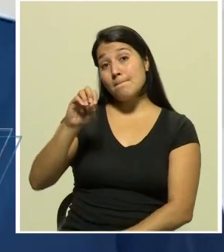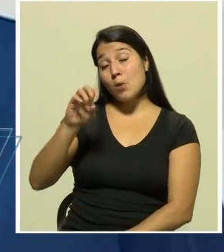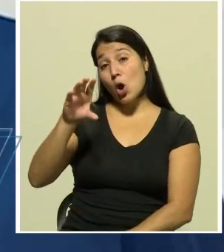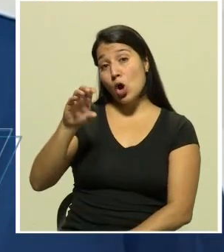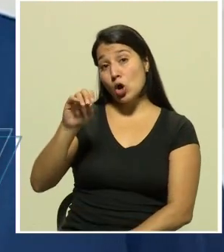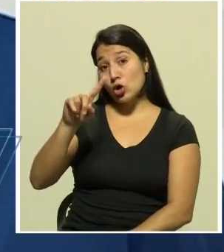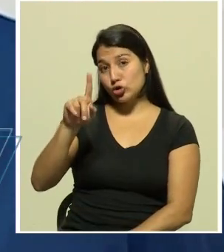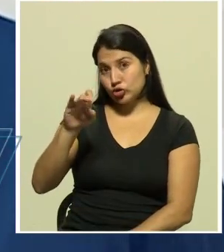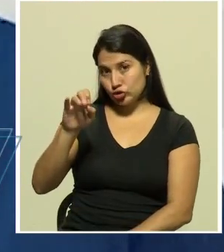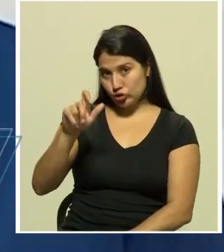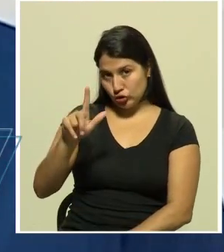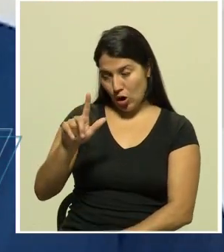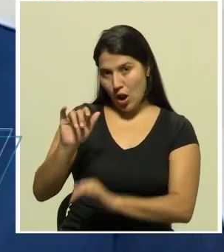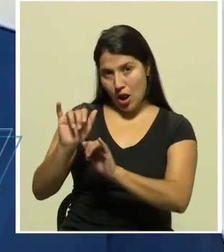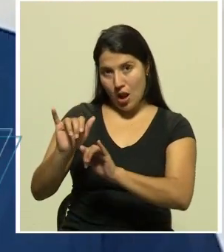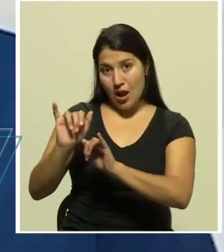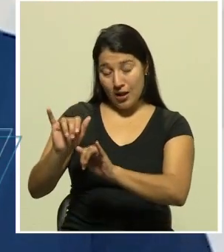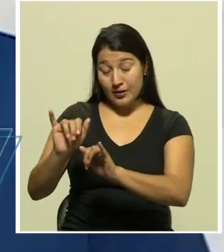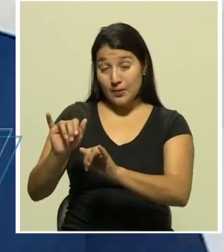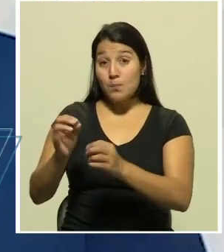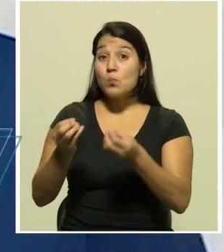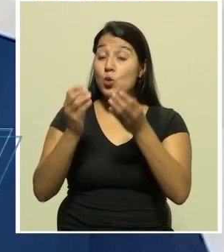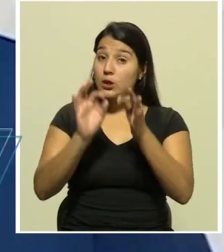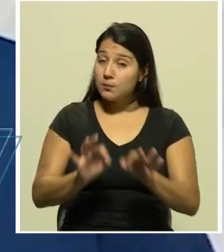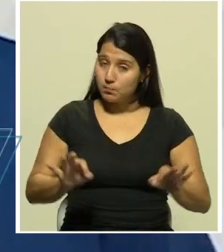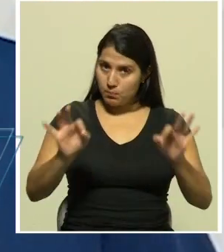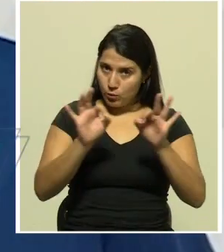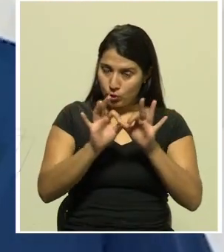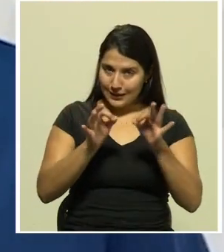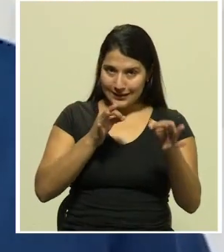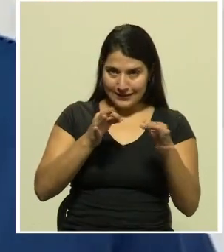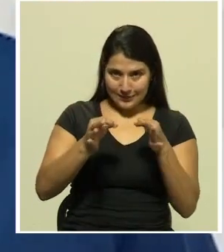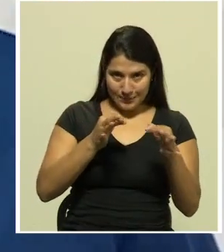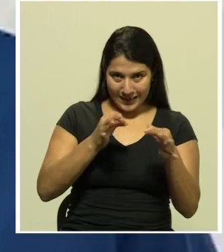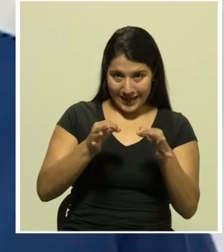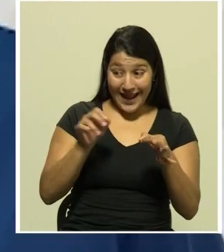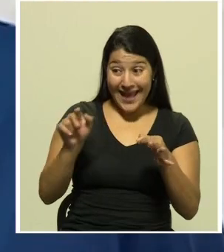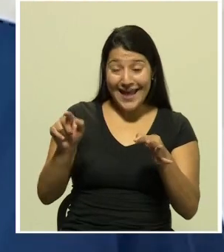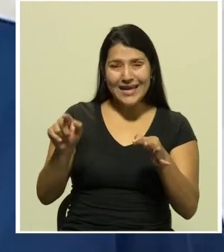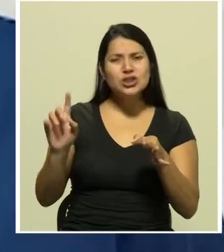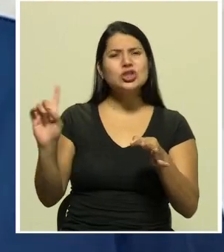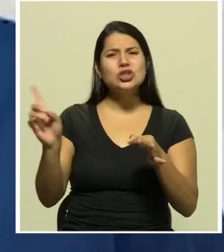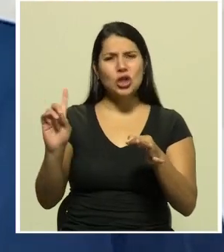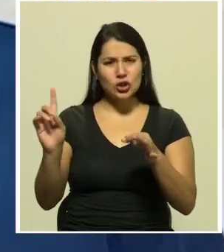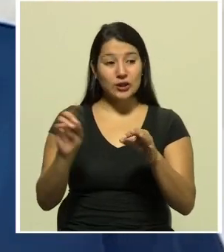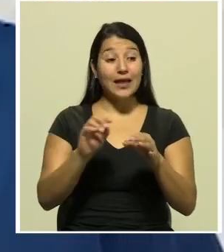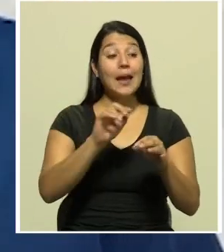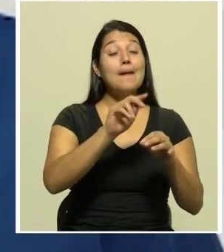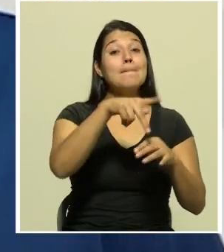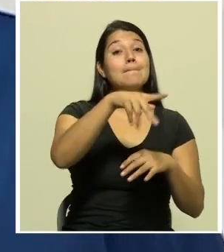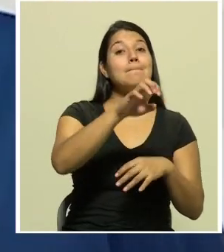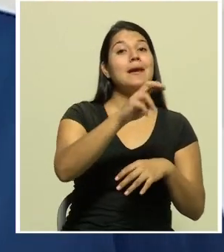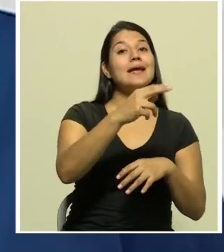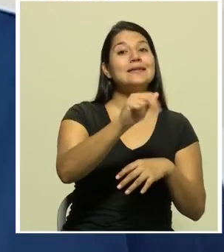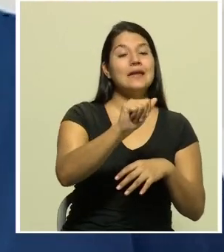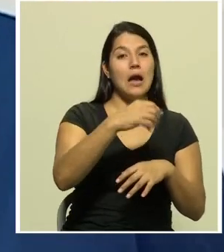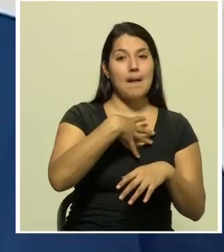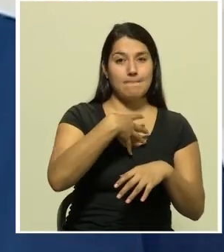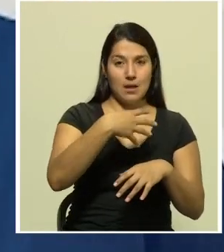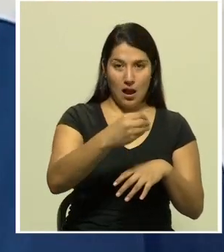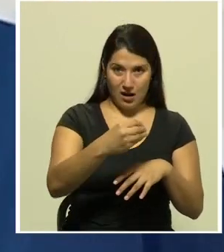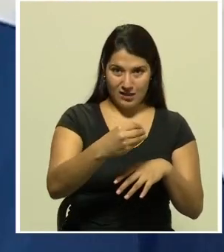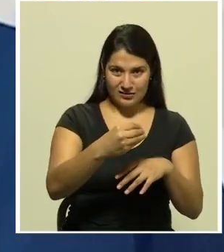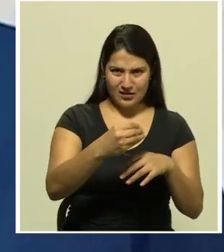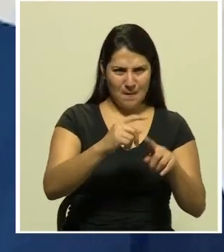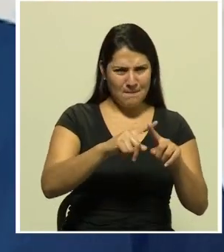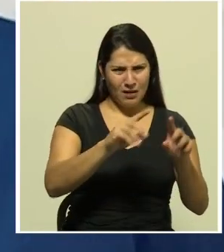señalar que el arraigo lo tenían ellos en el sector de Peñas Blancas de San Ramón. Por eso se toma la decisión no solo de